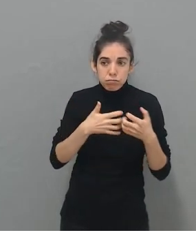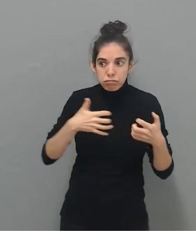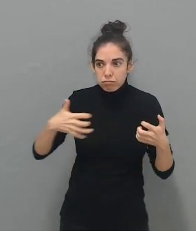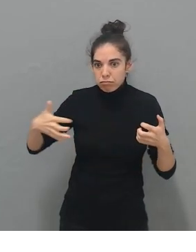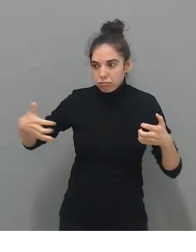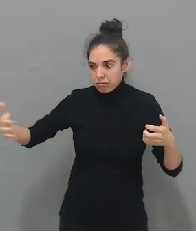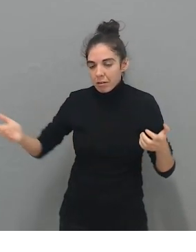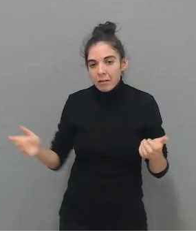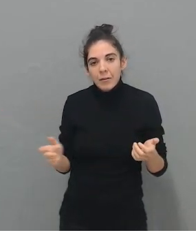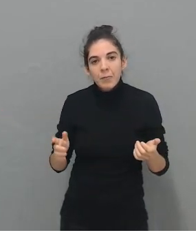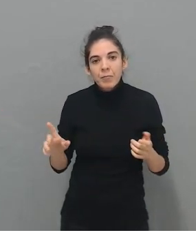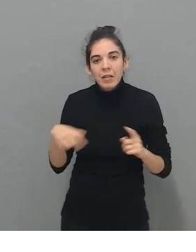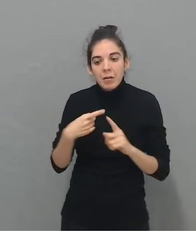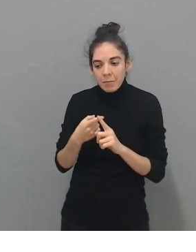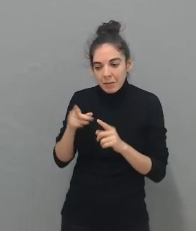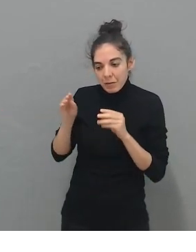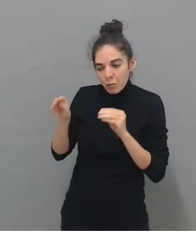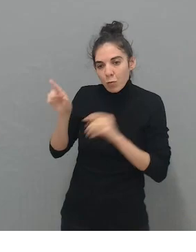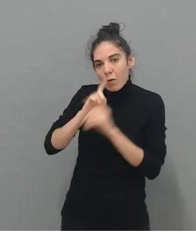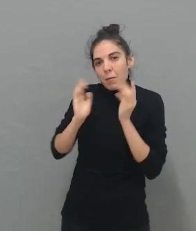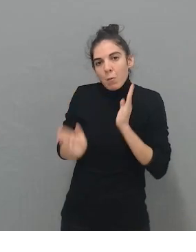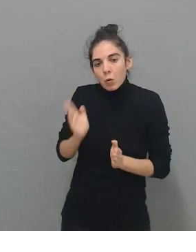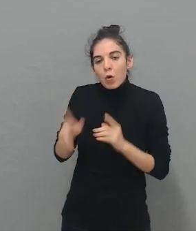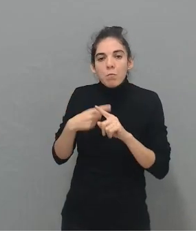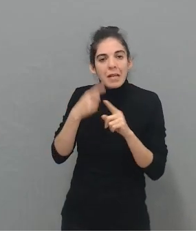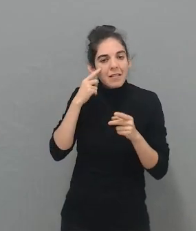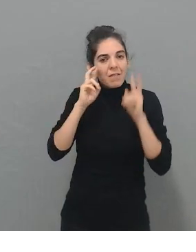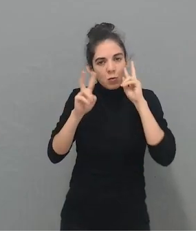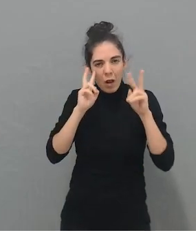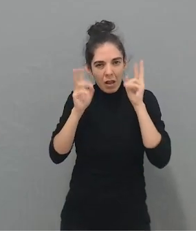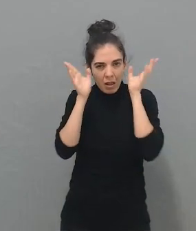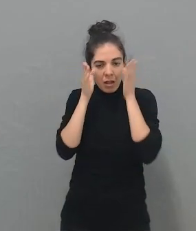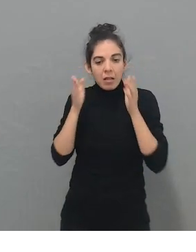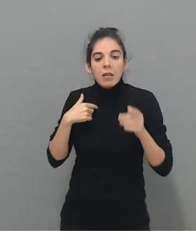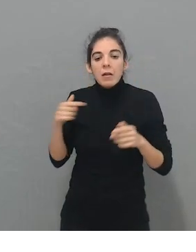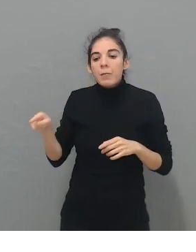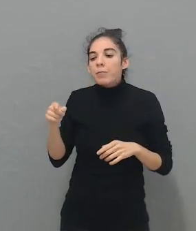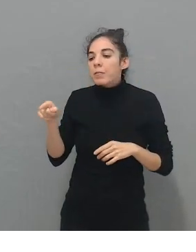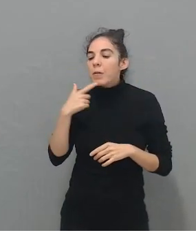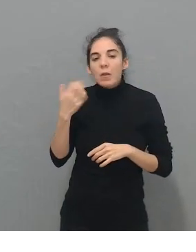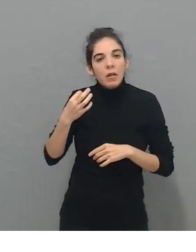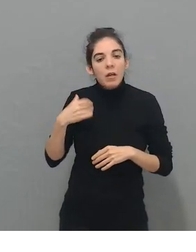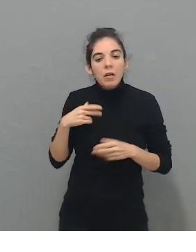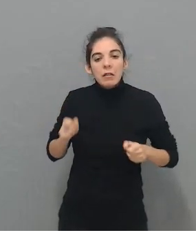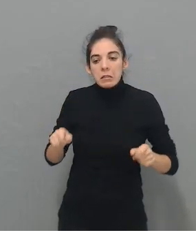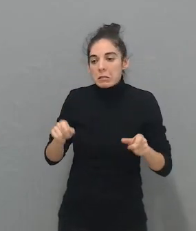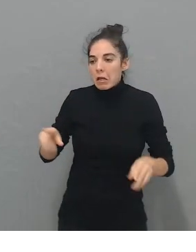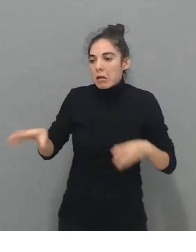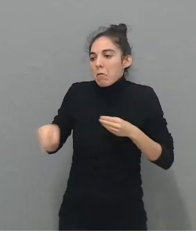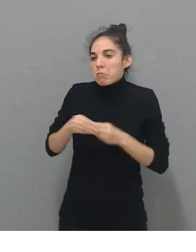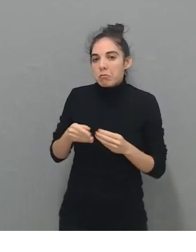aparte de la parte motora, a nivel visual. Él dice que la silla es un complemento igual que el de sus anillos,